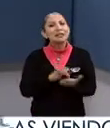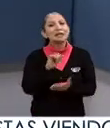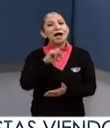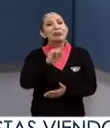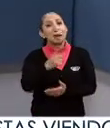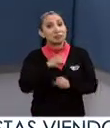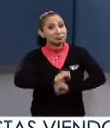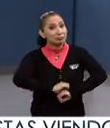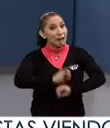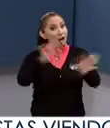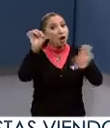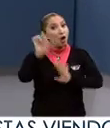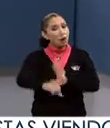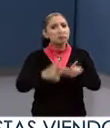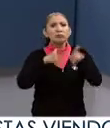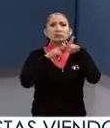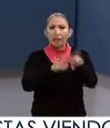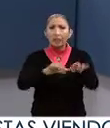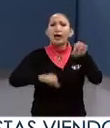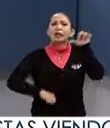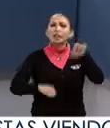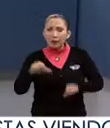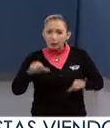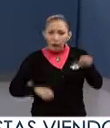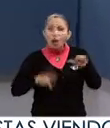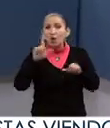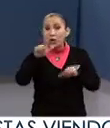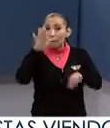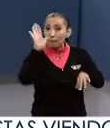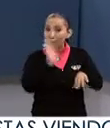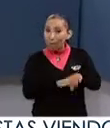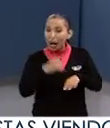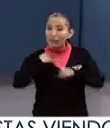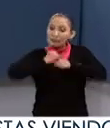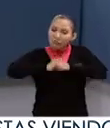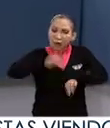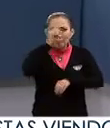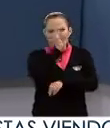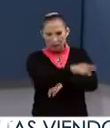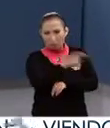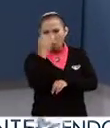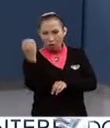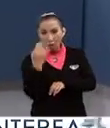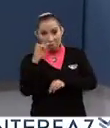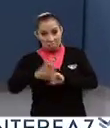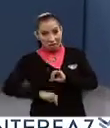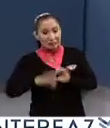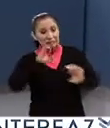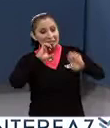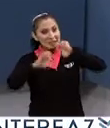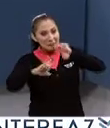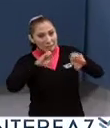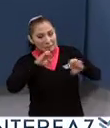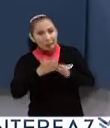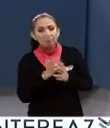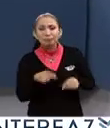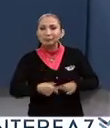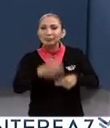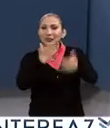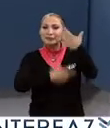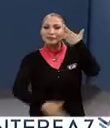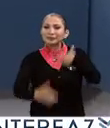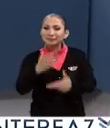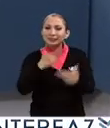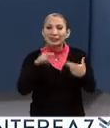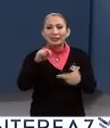Ana Cristina. Por supuesto, hoy siguen las actividades. El lunes le tendremos más información al respecto. Interesantes entrevistas. Vamos a hacer una pausa.